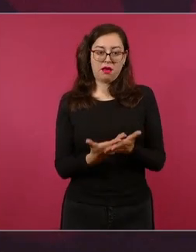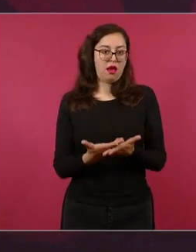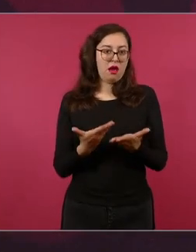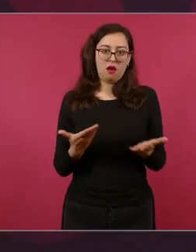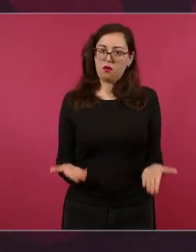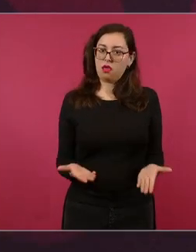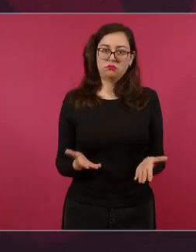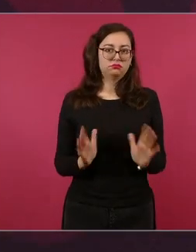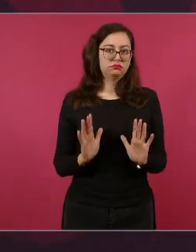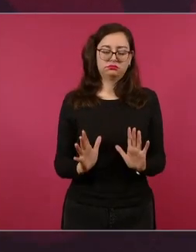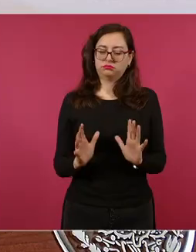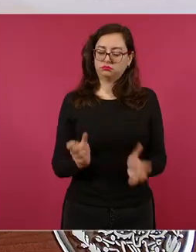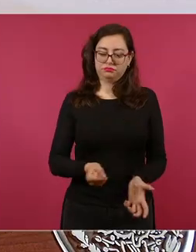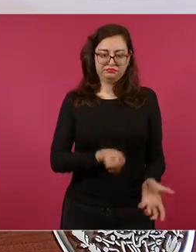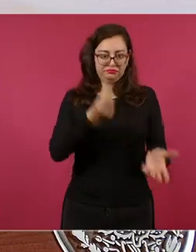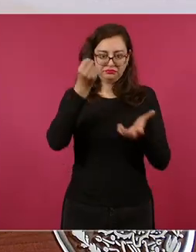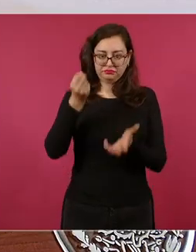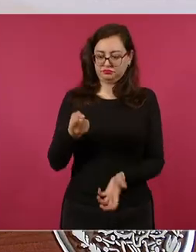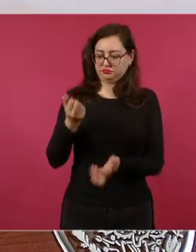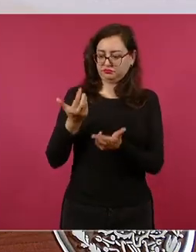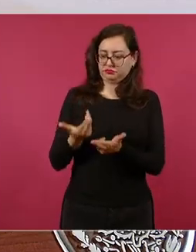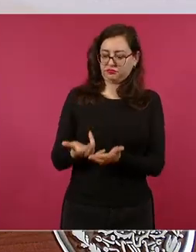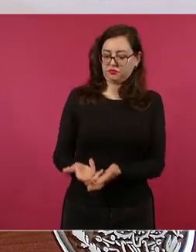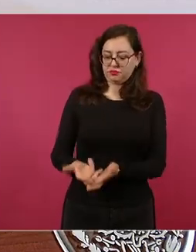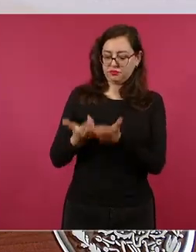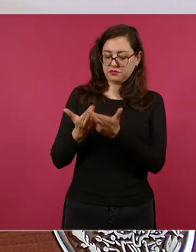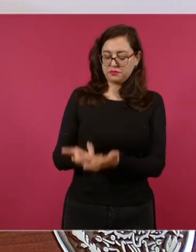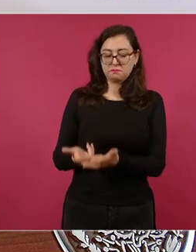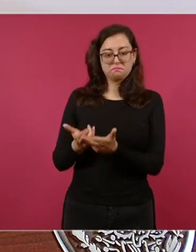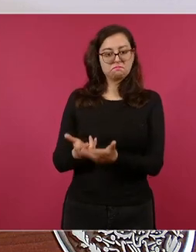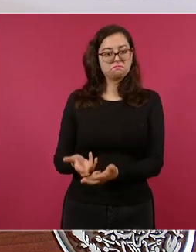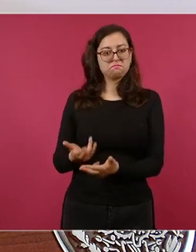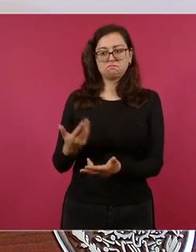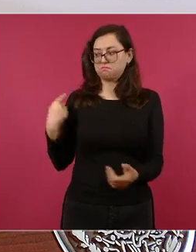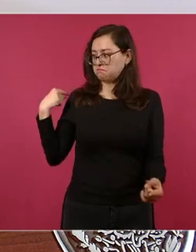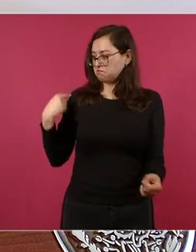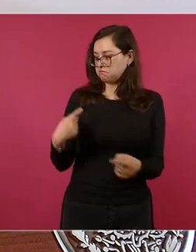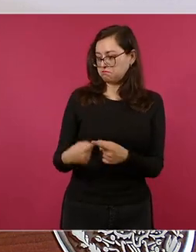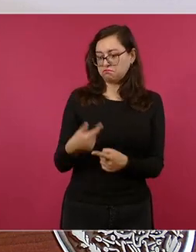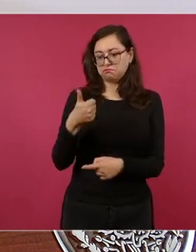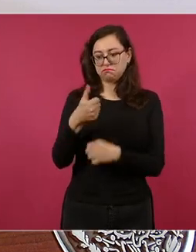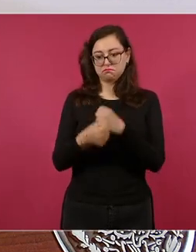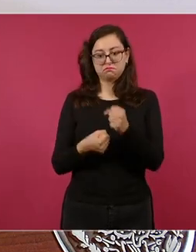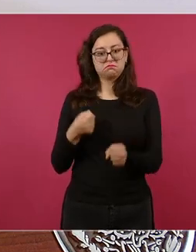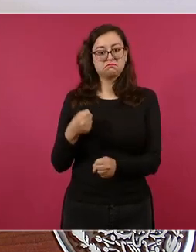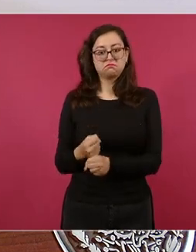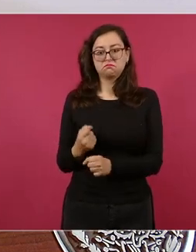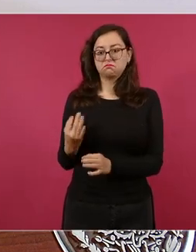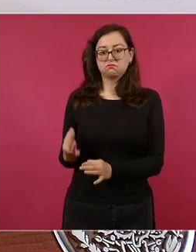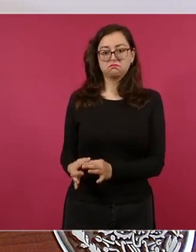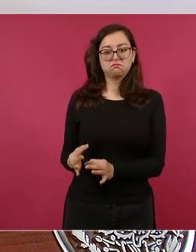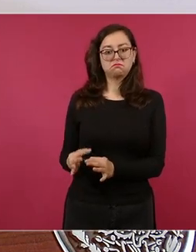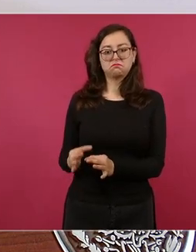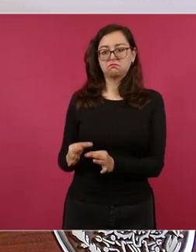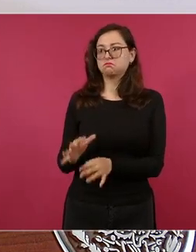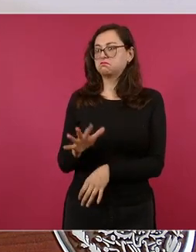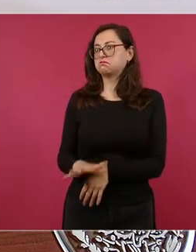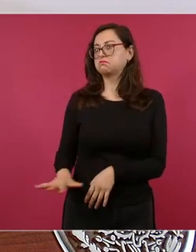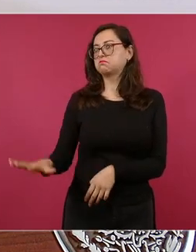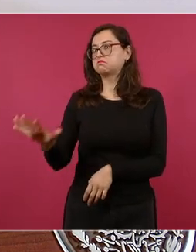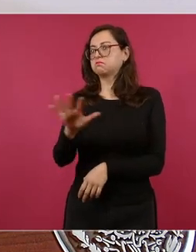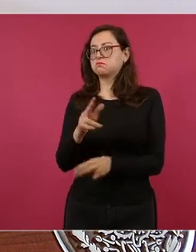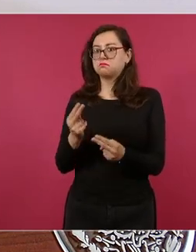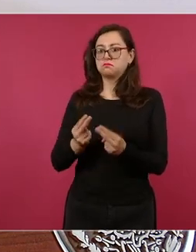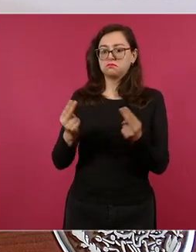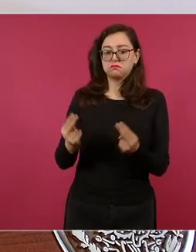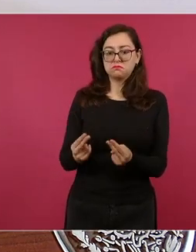tuvimos presupuesto para atender las necesidades del pueblo